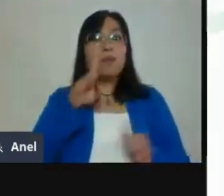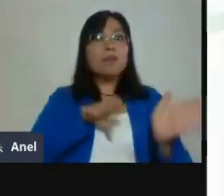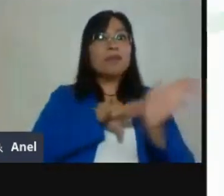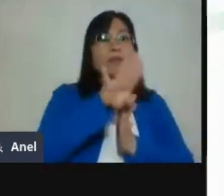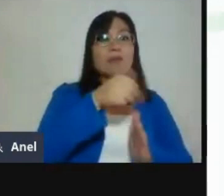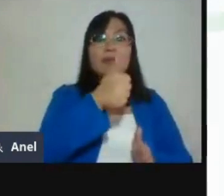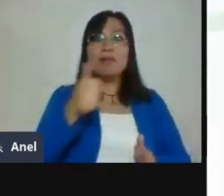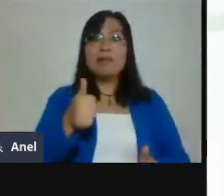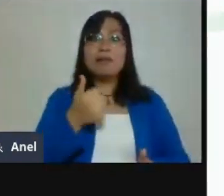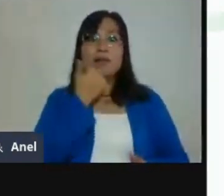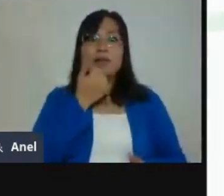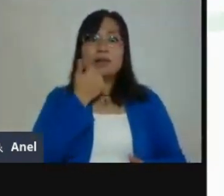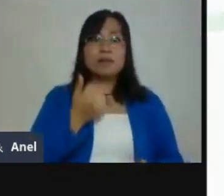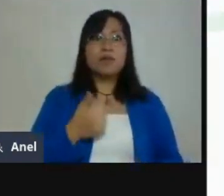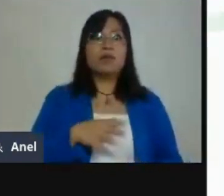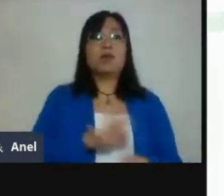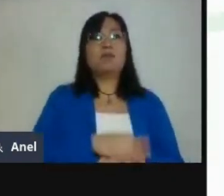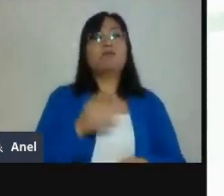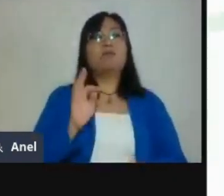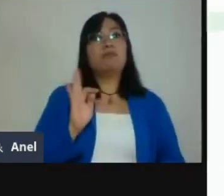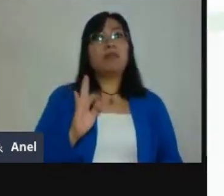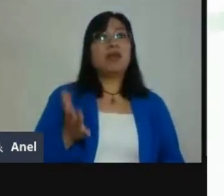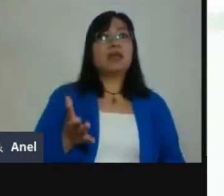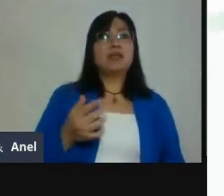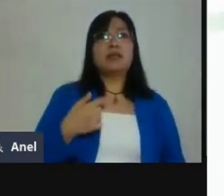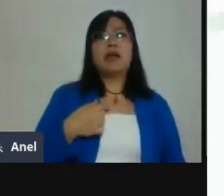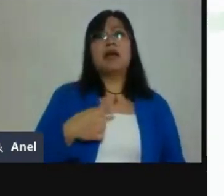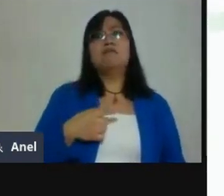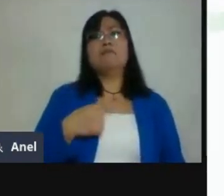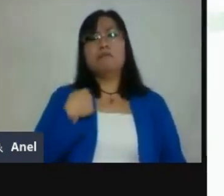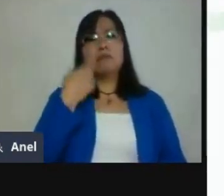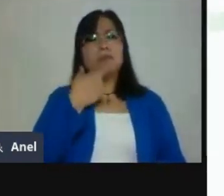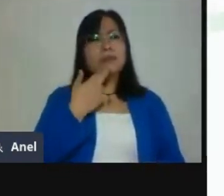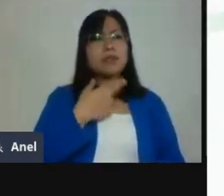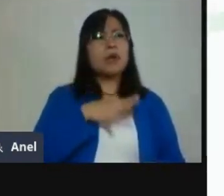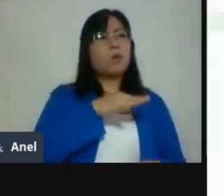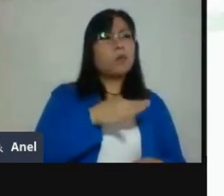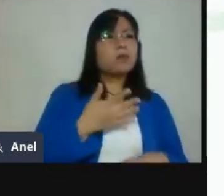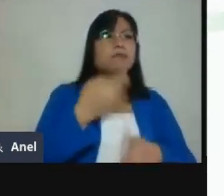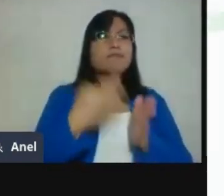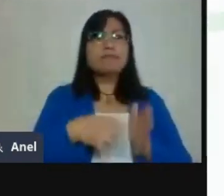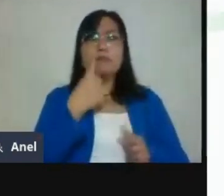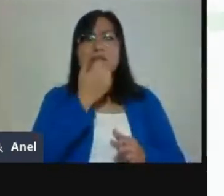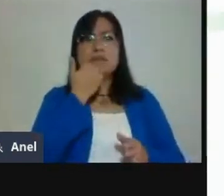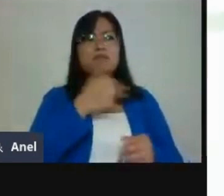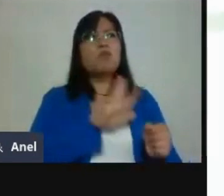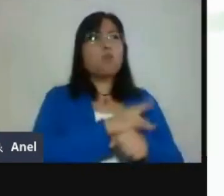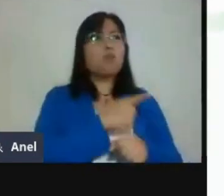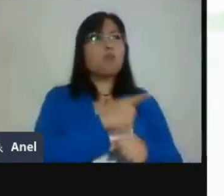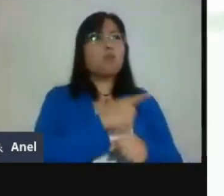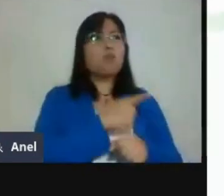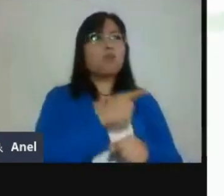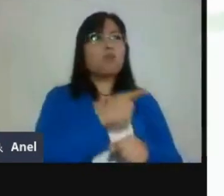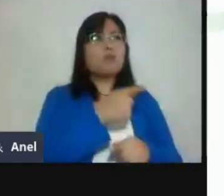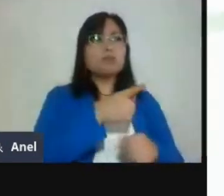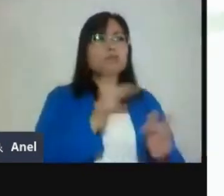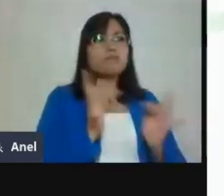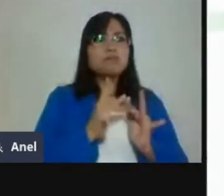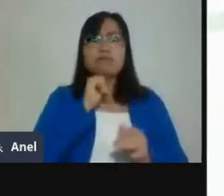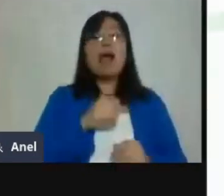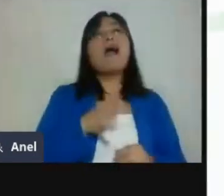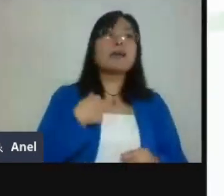algo no se ha podido conectar o tienen una situación importante en casa de salud o